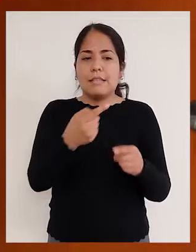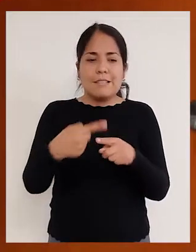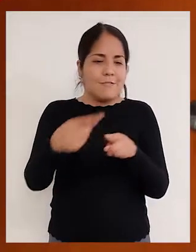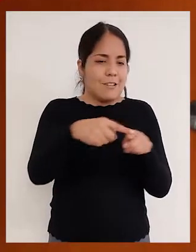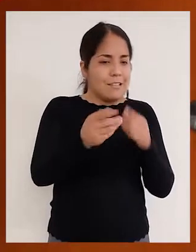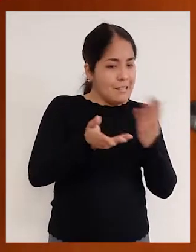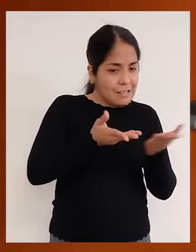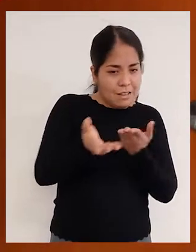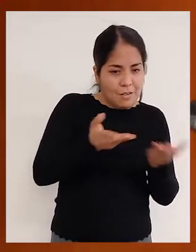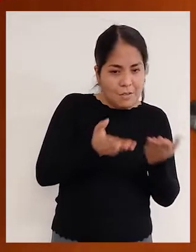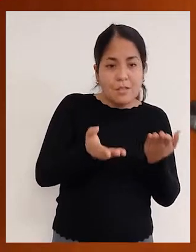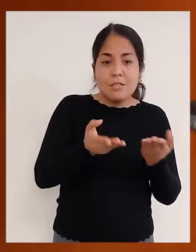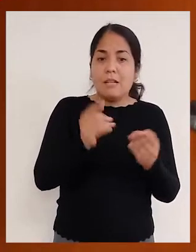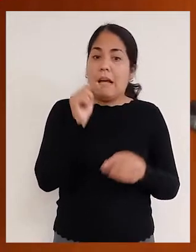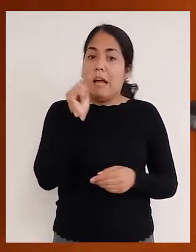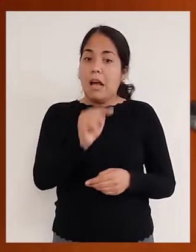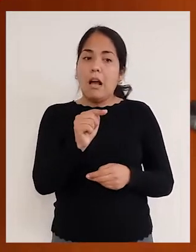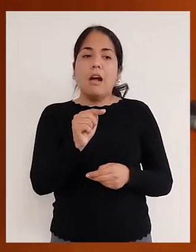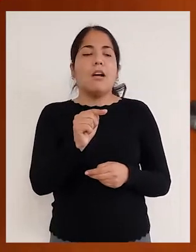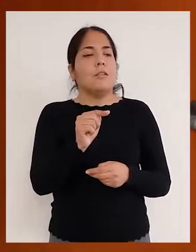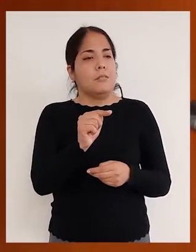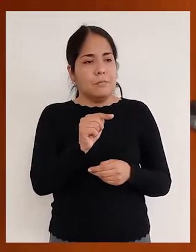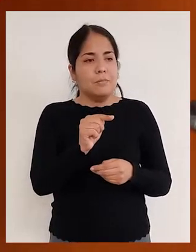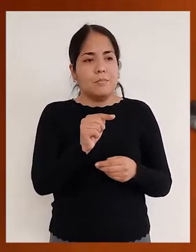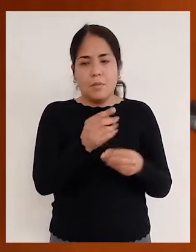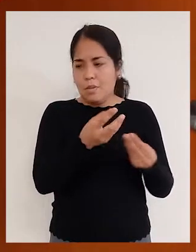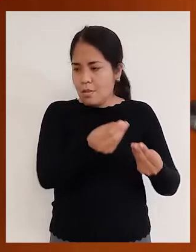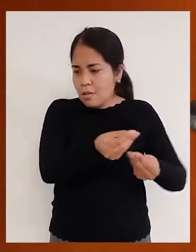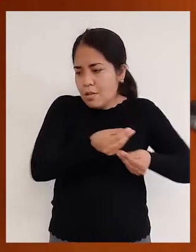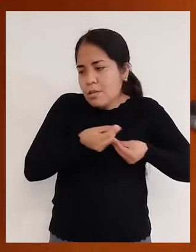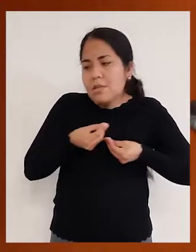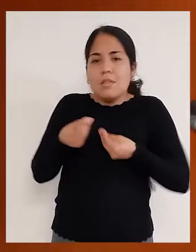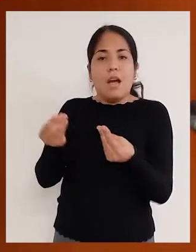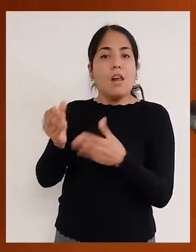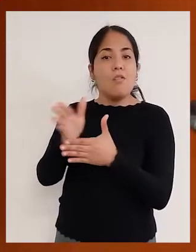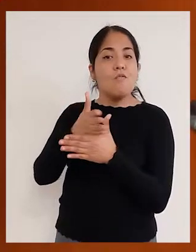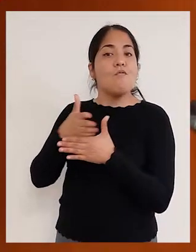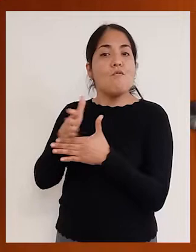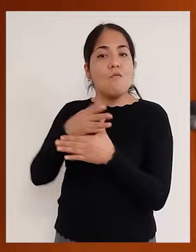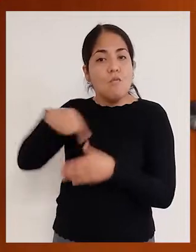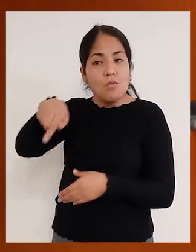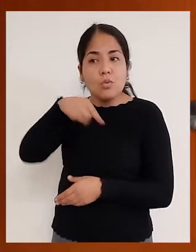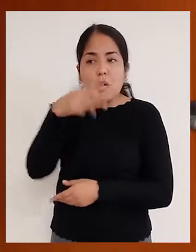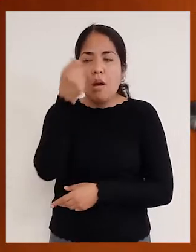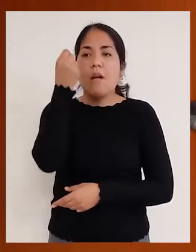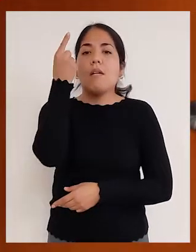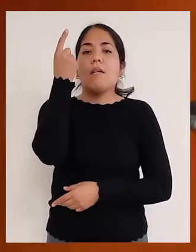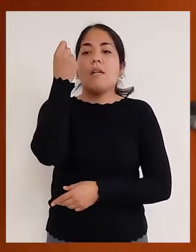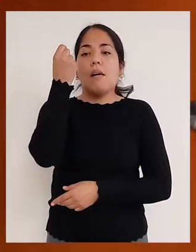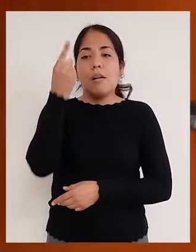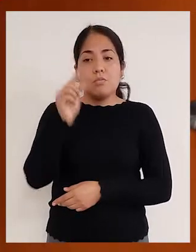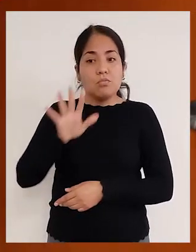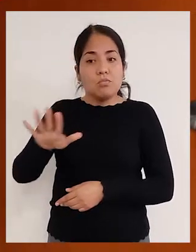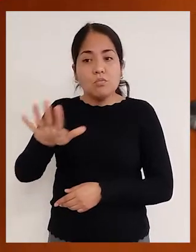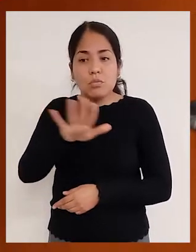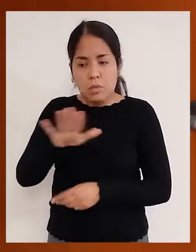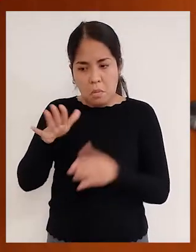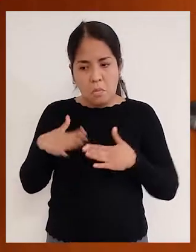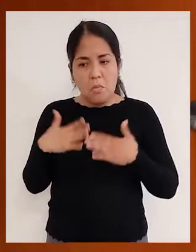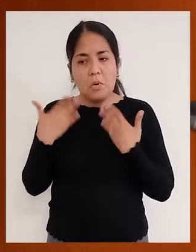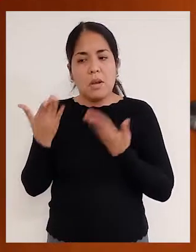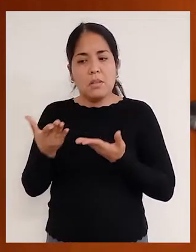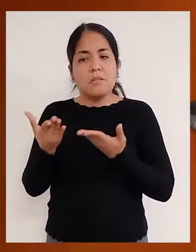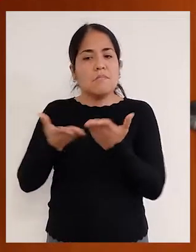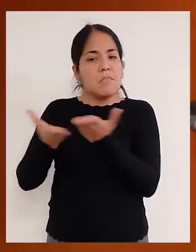bienes y servicios que se puedan prestar, fue socializarlo con el resto de gobiernos regionales para darles algunas luces sobre qué otros